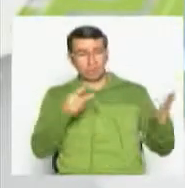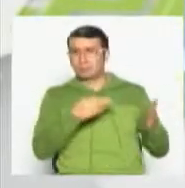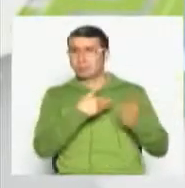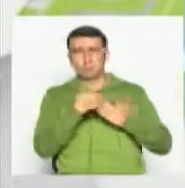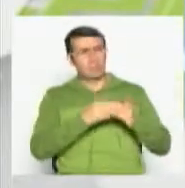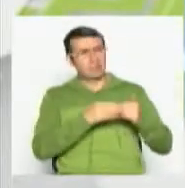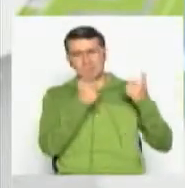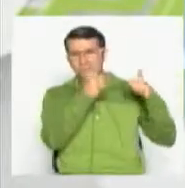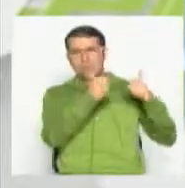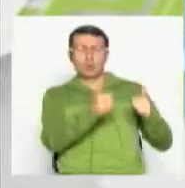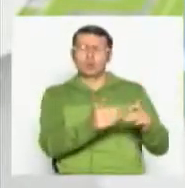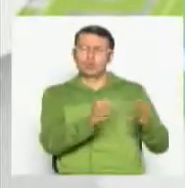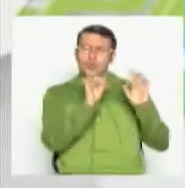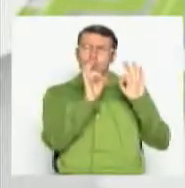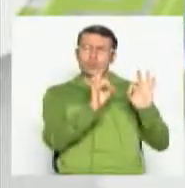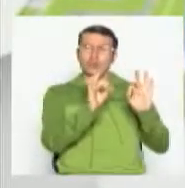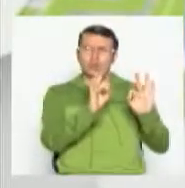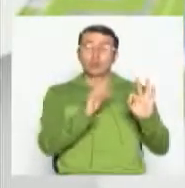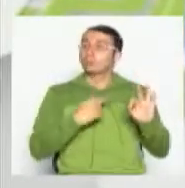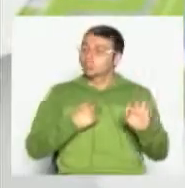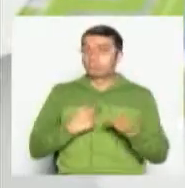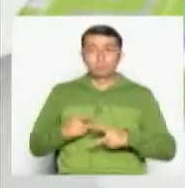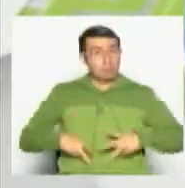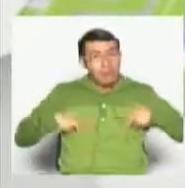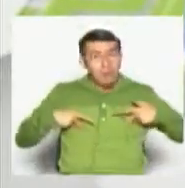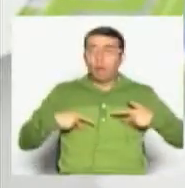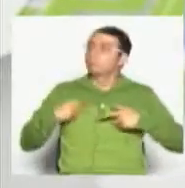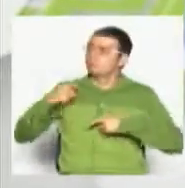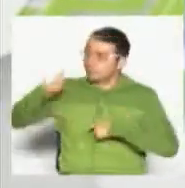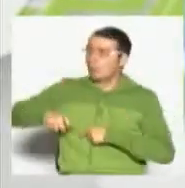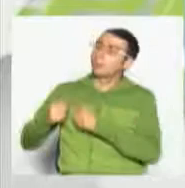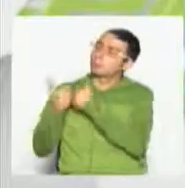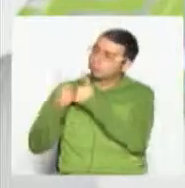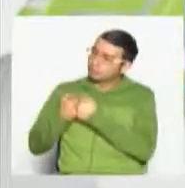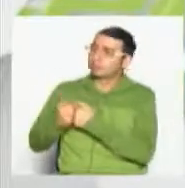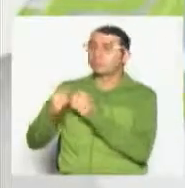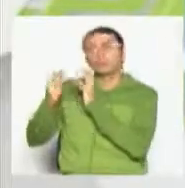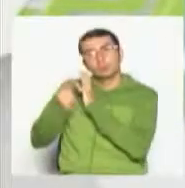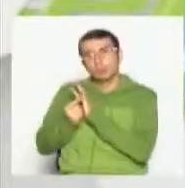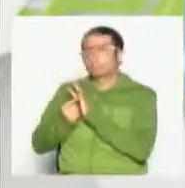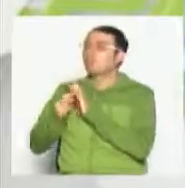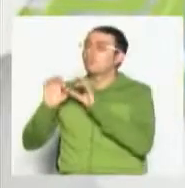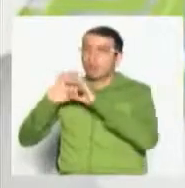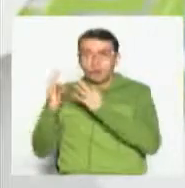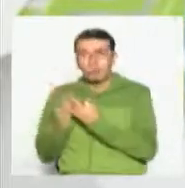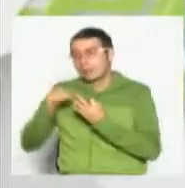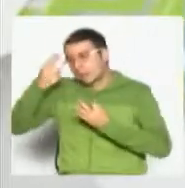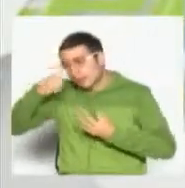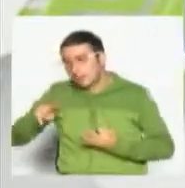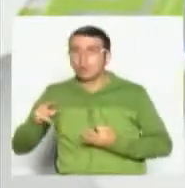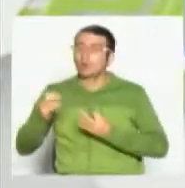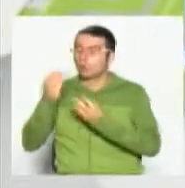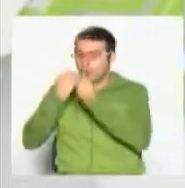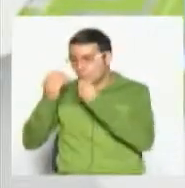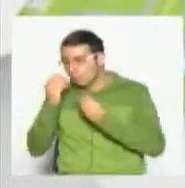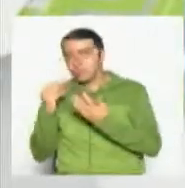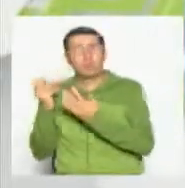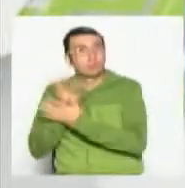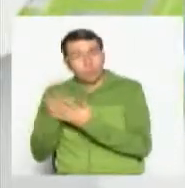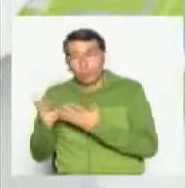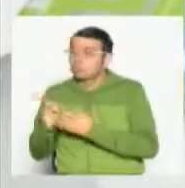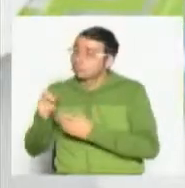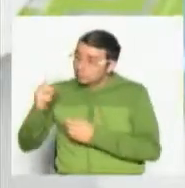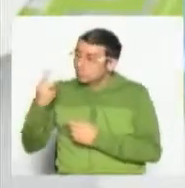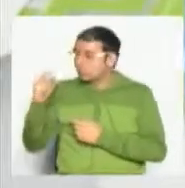sea, va a desplazar la relación que tenemos de vernos, de tocarnos, incluso de olernos, ¿cierto?